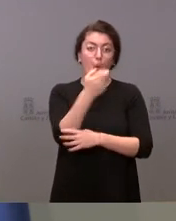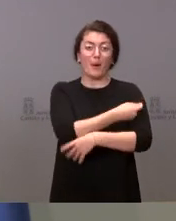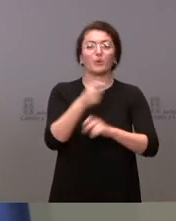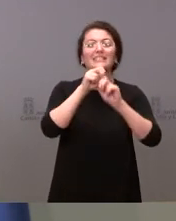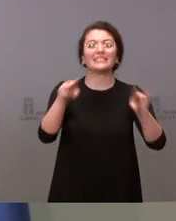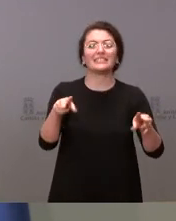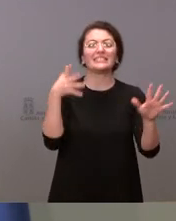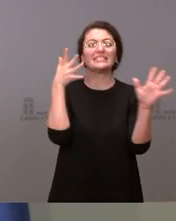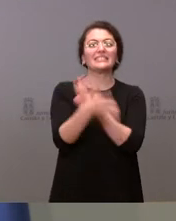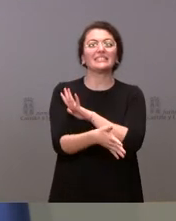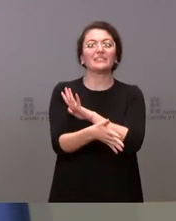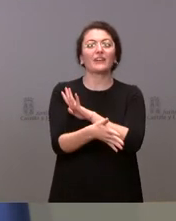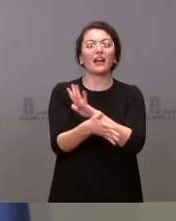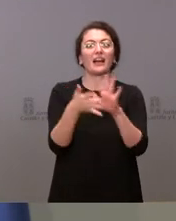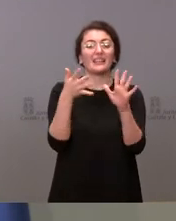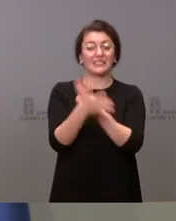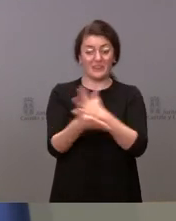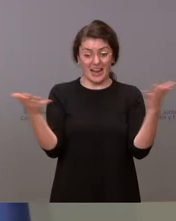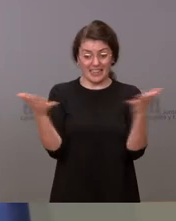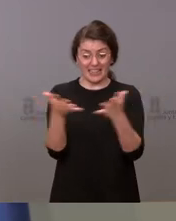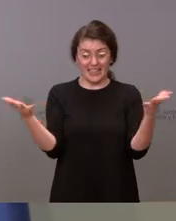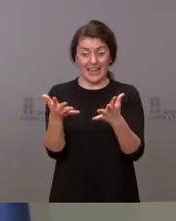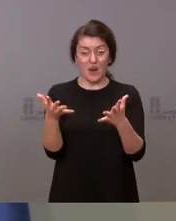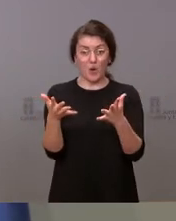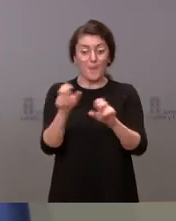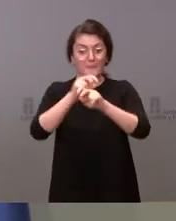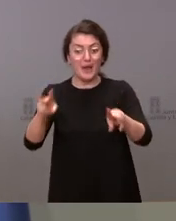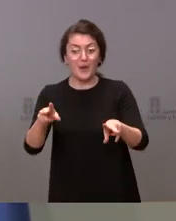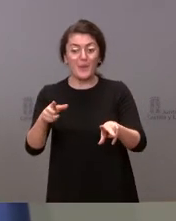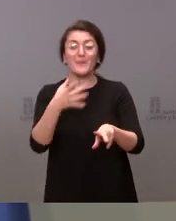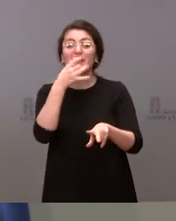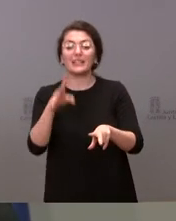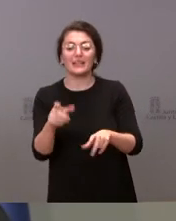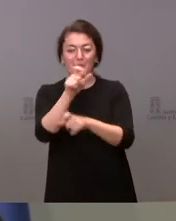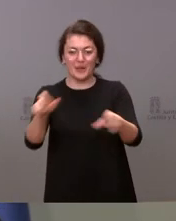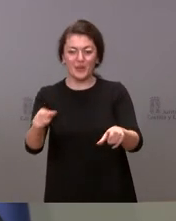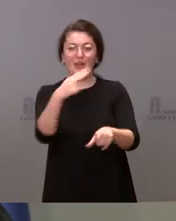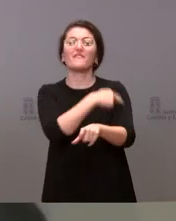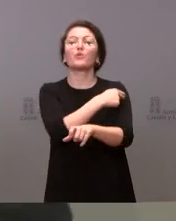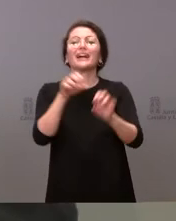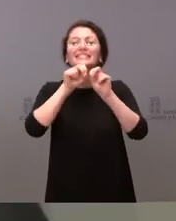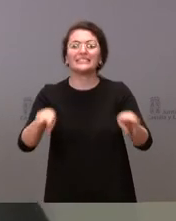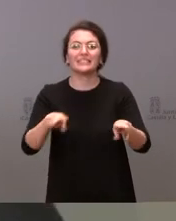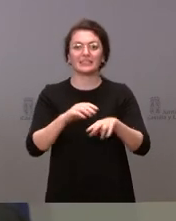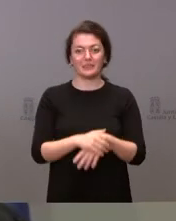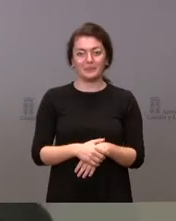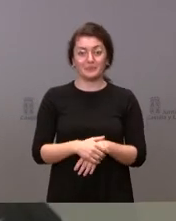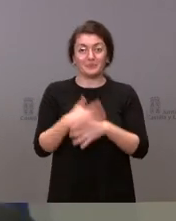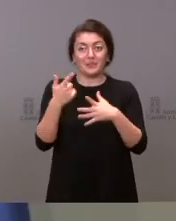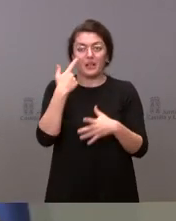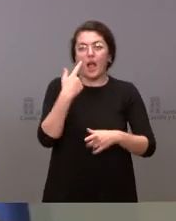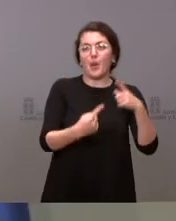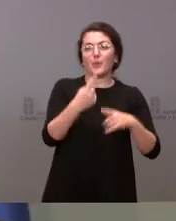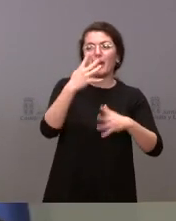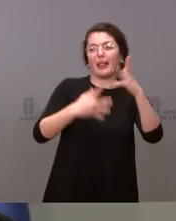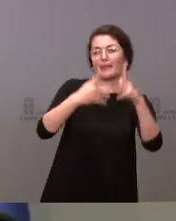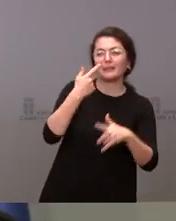muchísimo más elevado de acabar en la UBI entre los no vacunados. Porque hay veces que la gente te hace unas cuentas que son alucinantes. Y dicen, no, claro, es que es